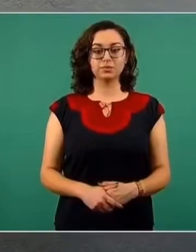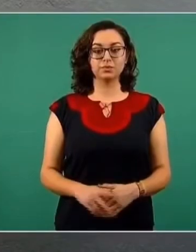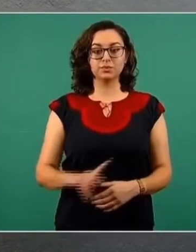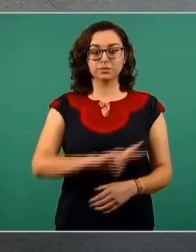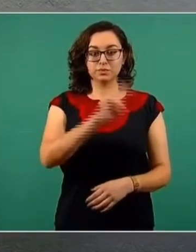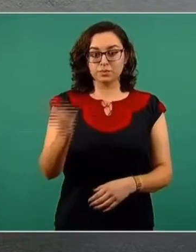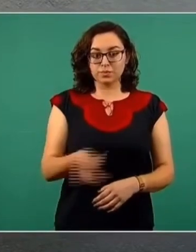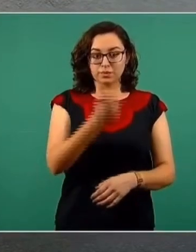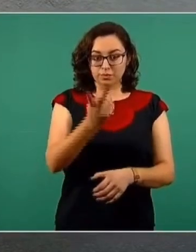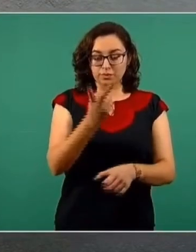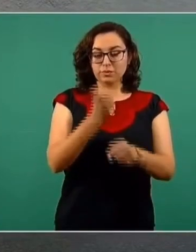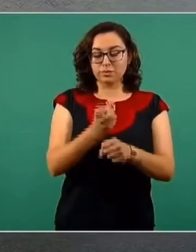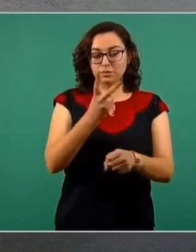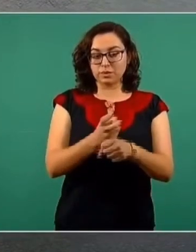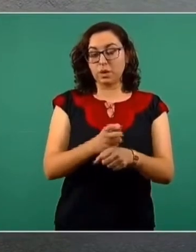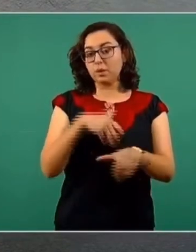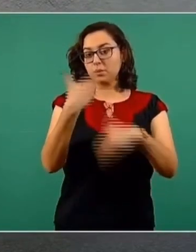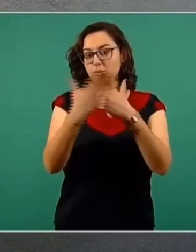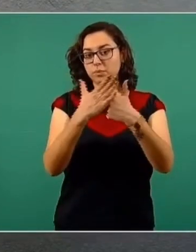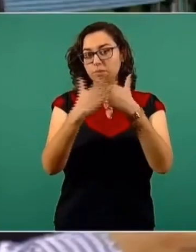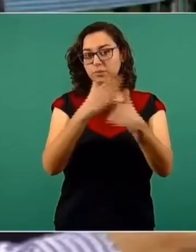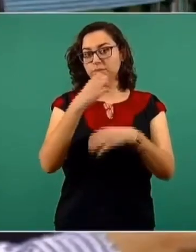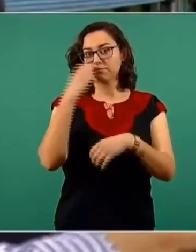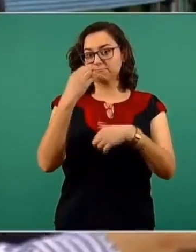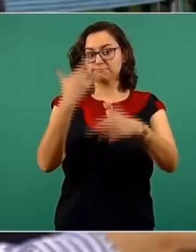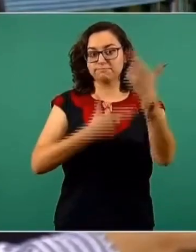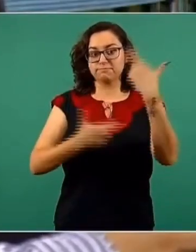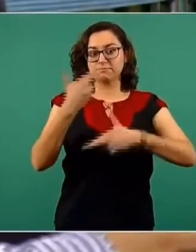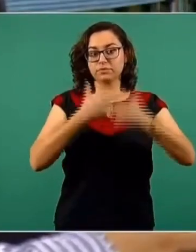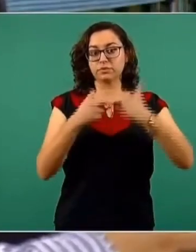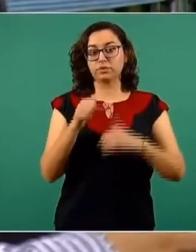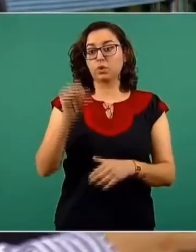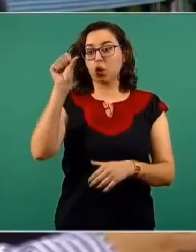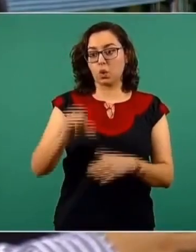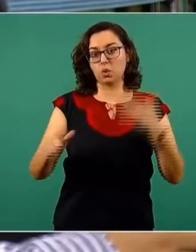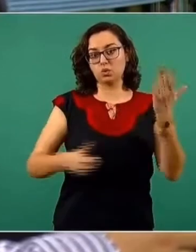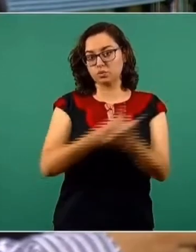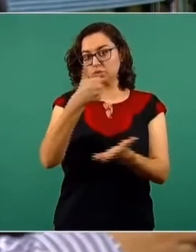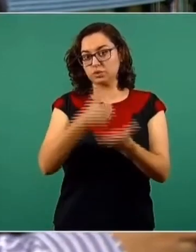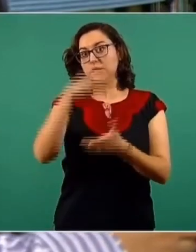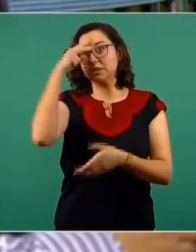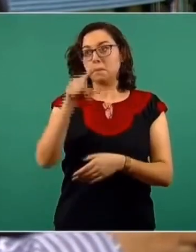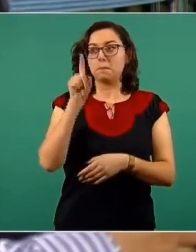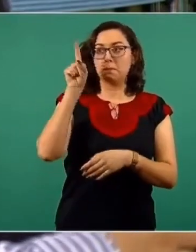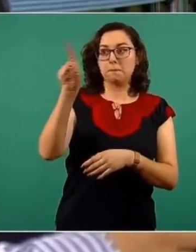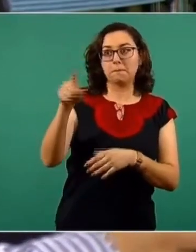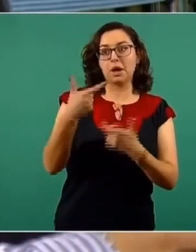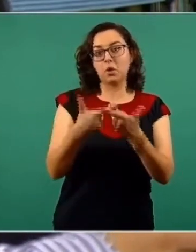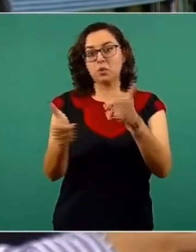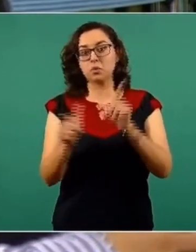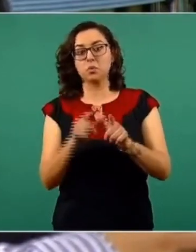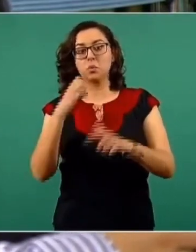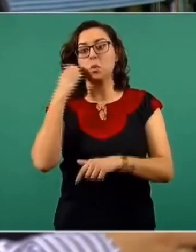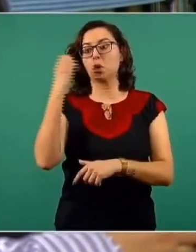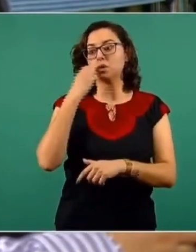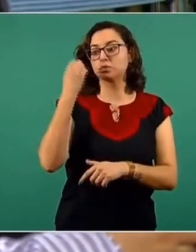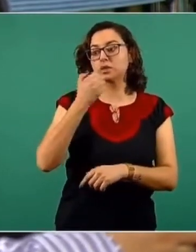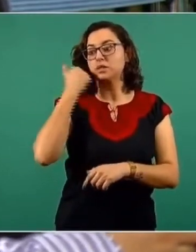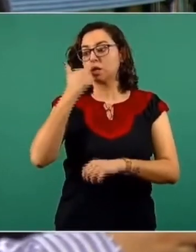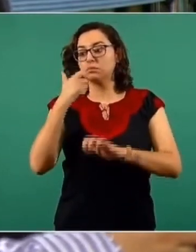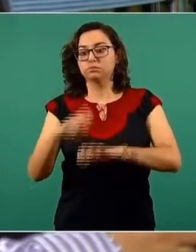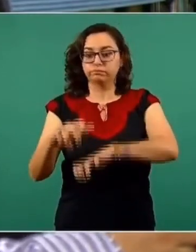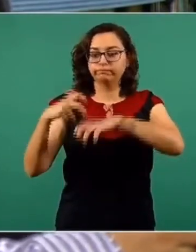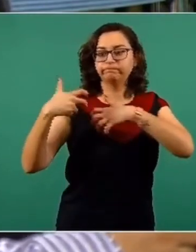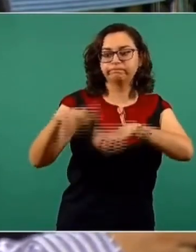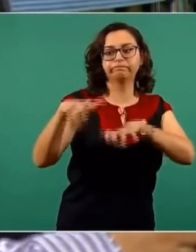Con tal referente igual al regreso de clases, un grupo de estudiantes marchó en la Ciudad de México para decir que piden un regreso de clases seguros. En ese